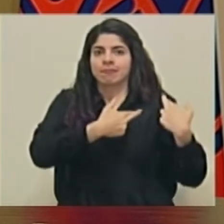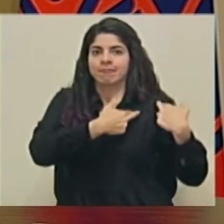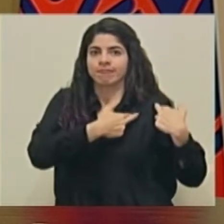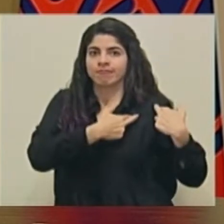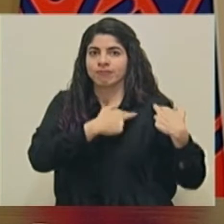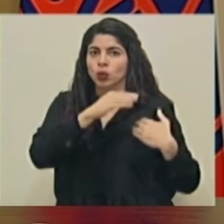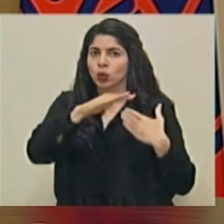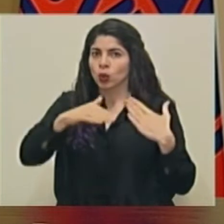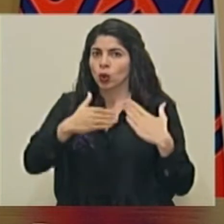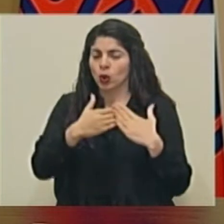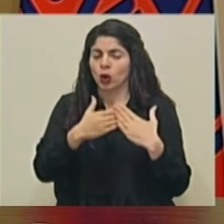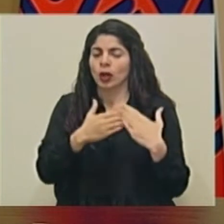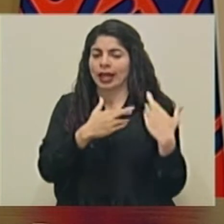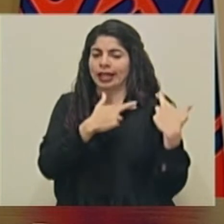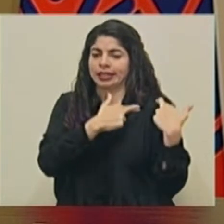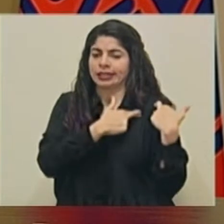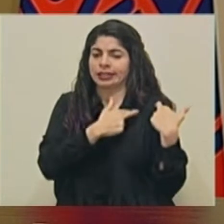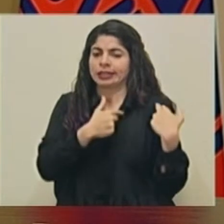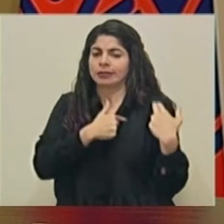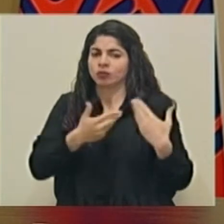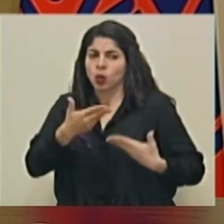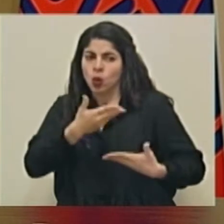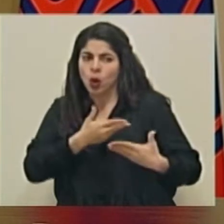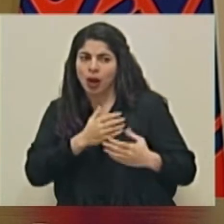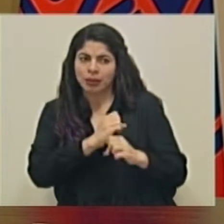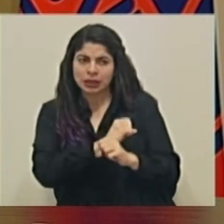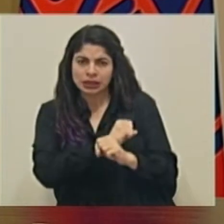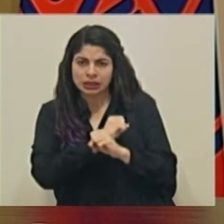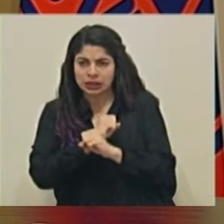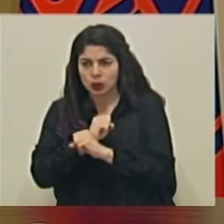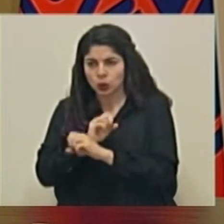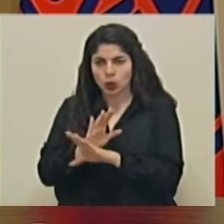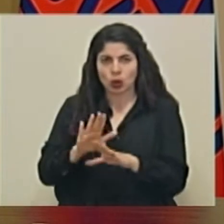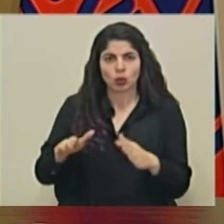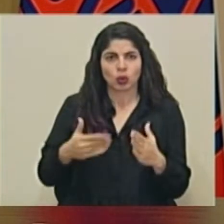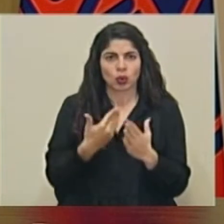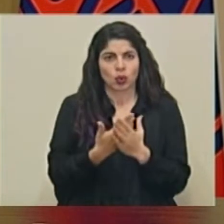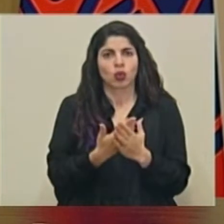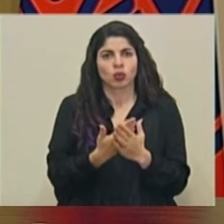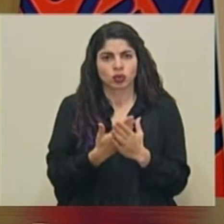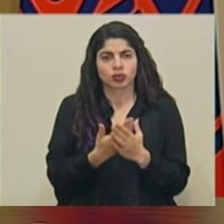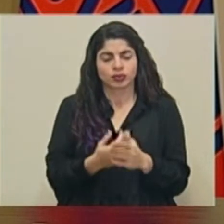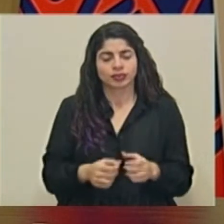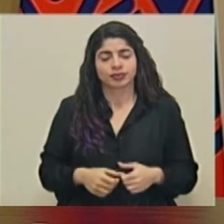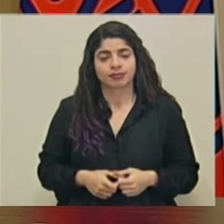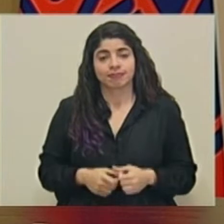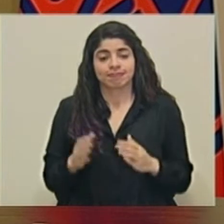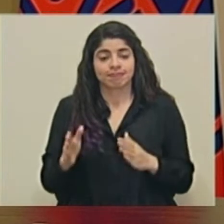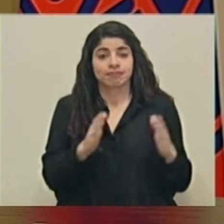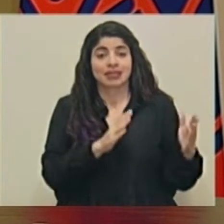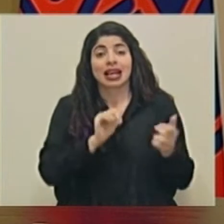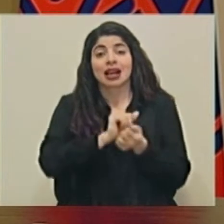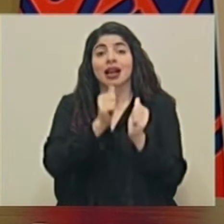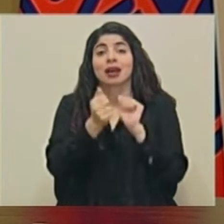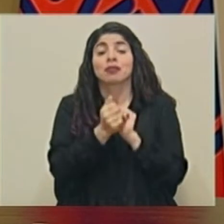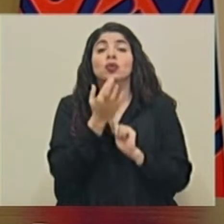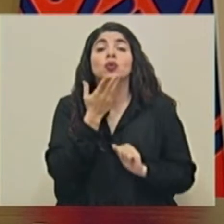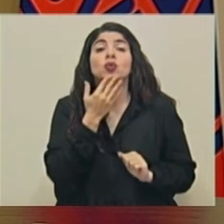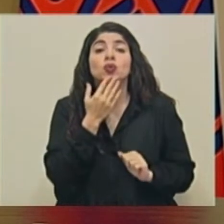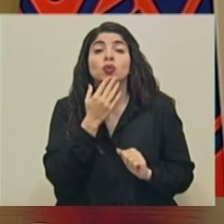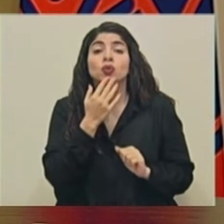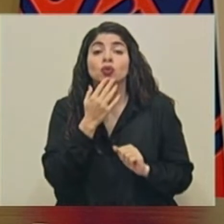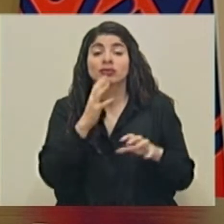sociedad y colaboremos en la seguridad de vida de todas y todos. En cuanto a los cambios de alerta,